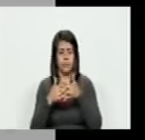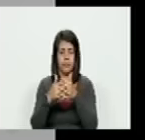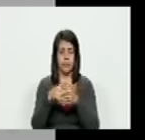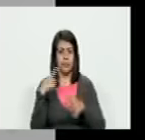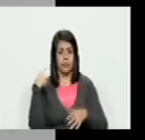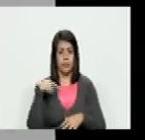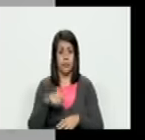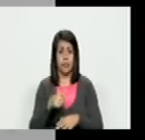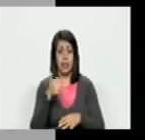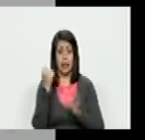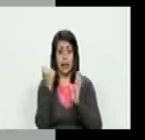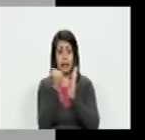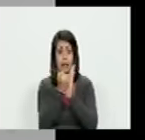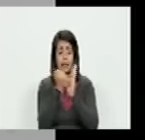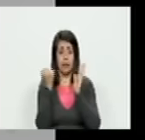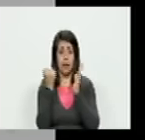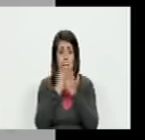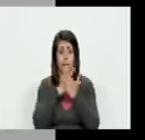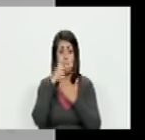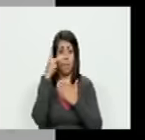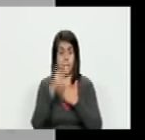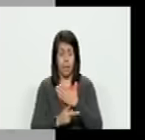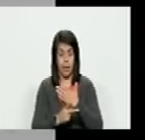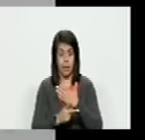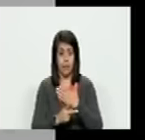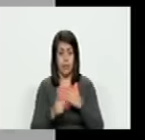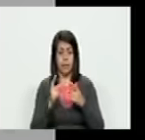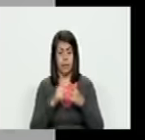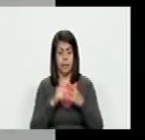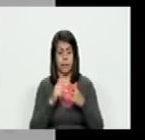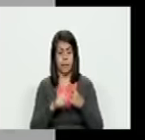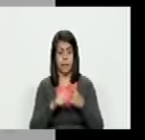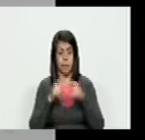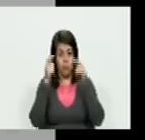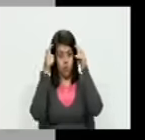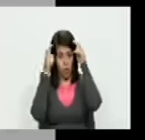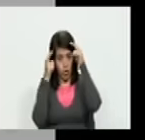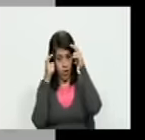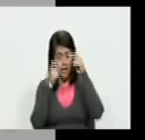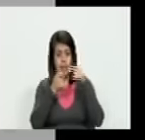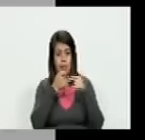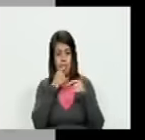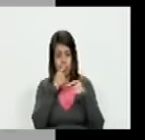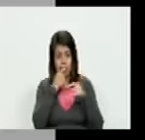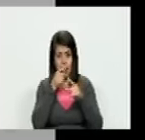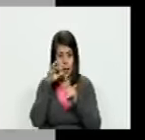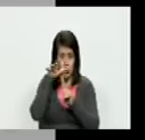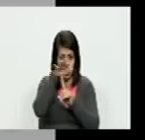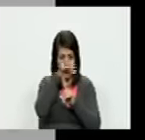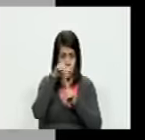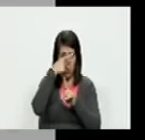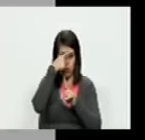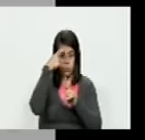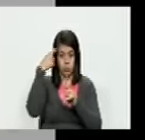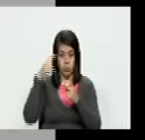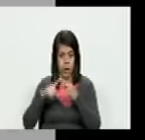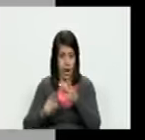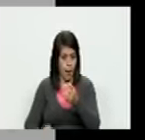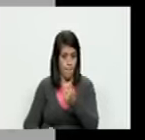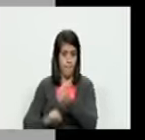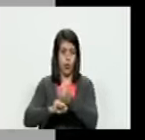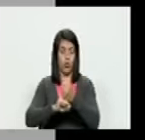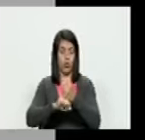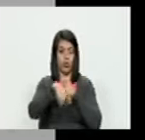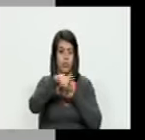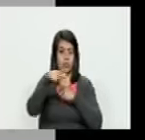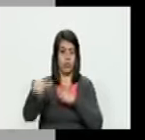tiene cada sello de esos un tipo de operaciones están poinas verdes están operaciones psicológicas están operaciones de apoyo a